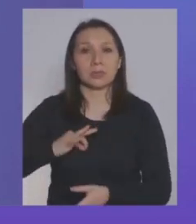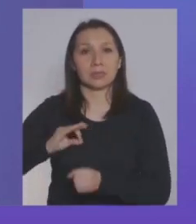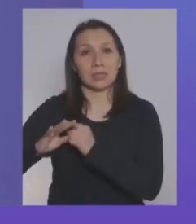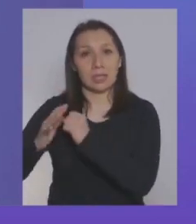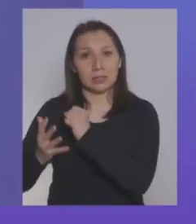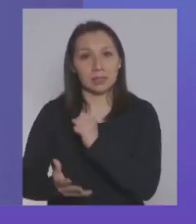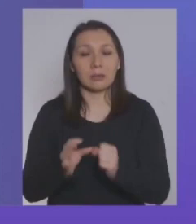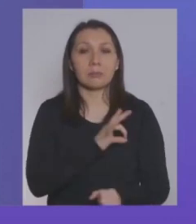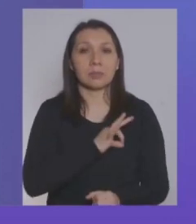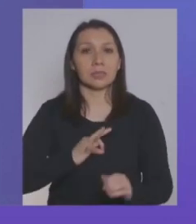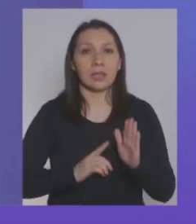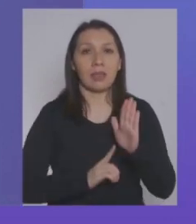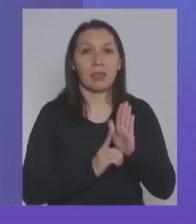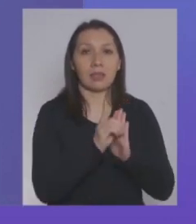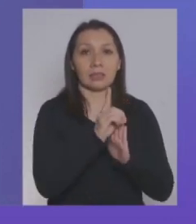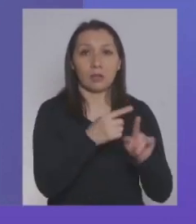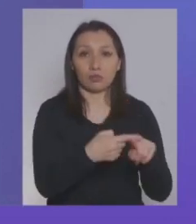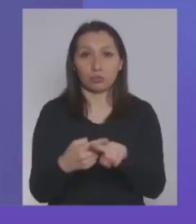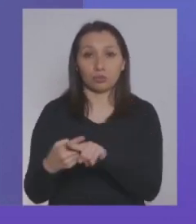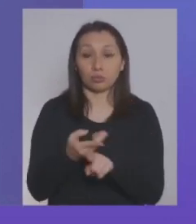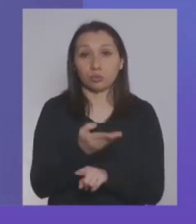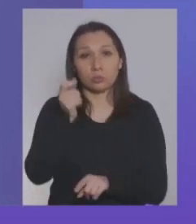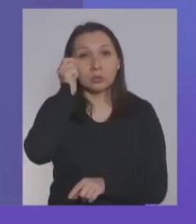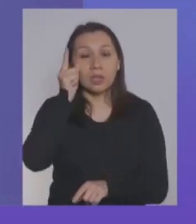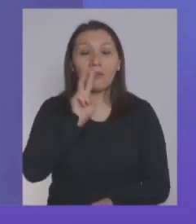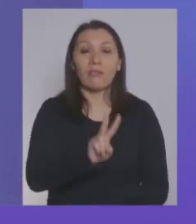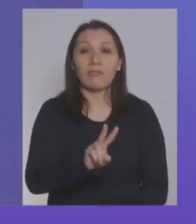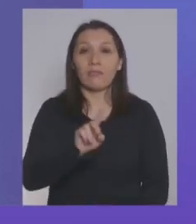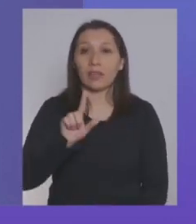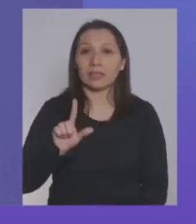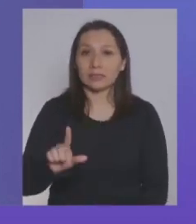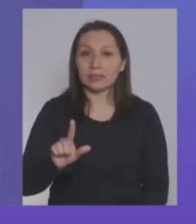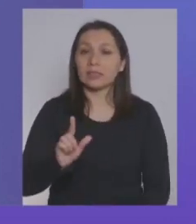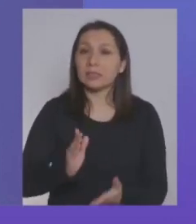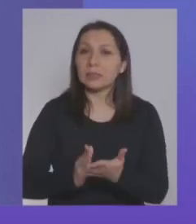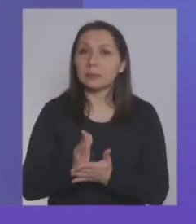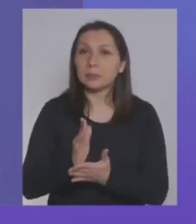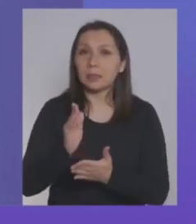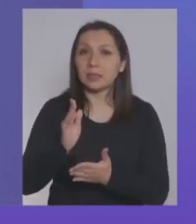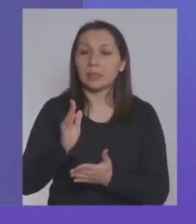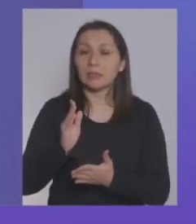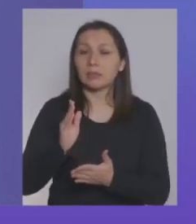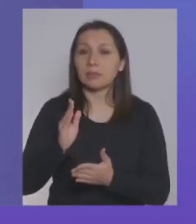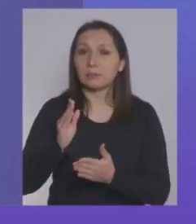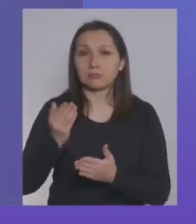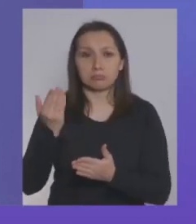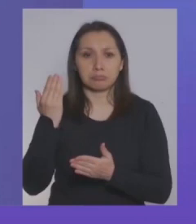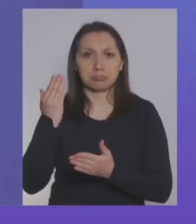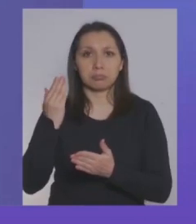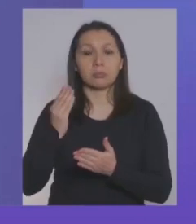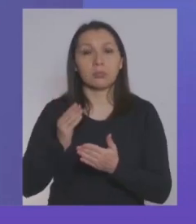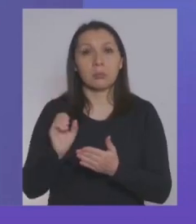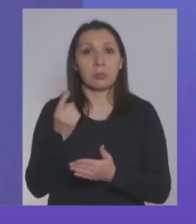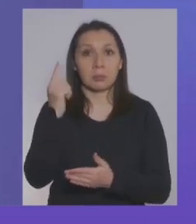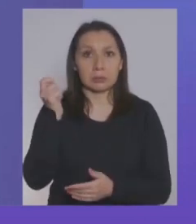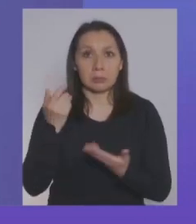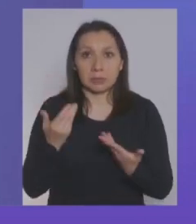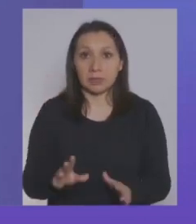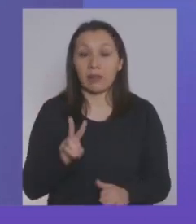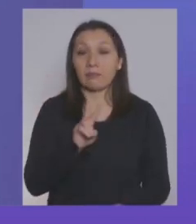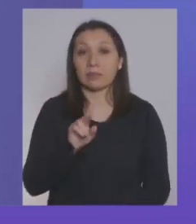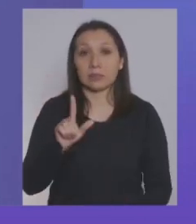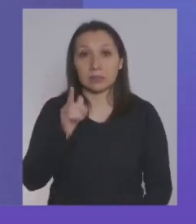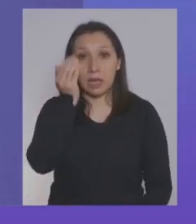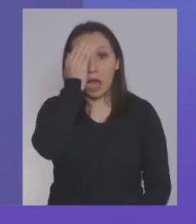del Ministerio de Desarrollo Social. Ustedes saben, desde el 27 del mes recién pasado, porque estamos primero de septiembre,